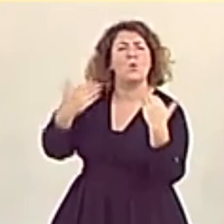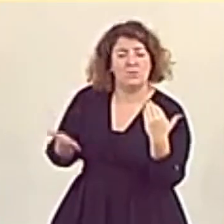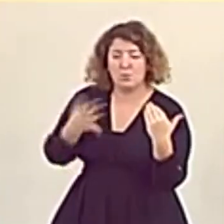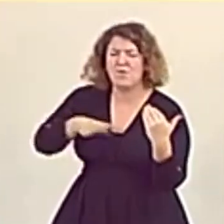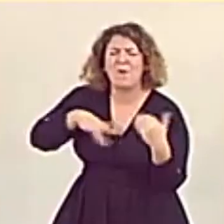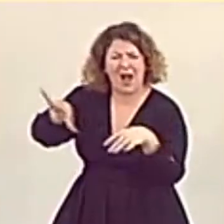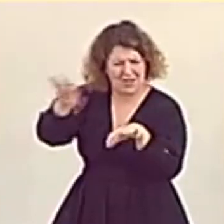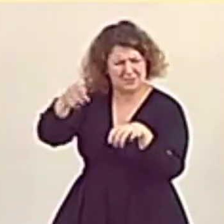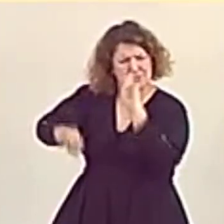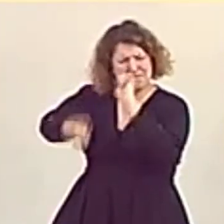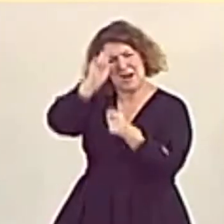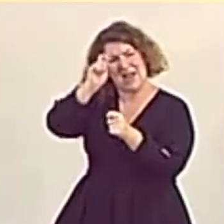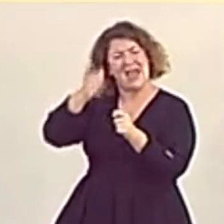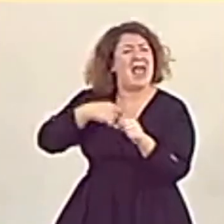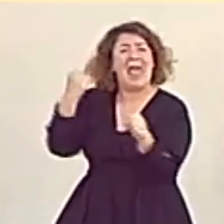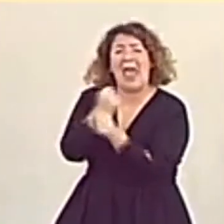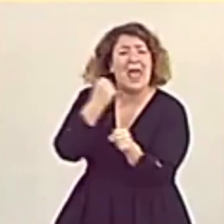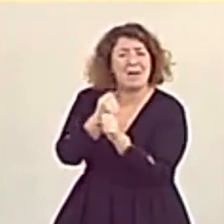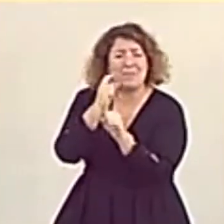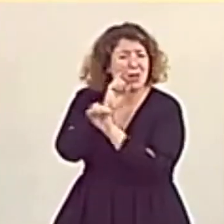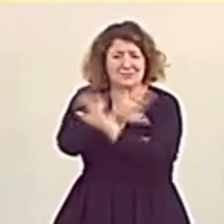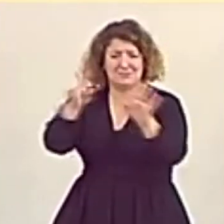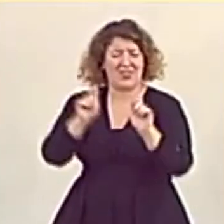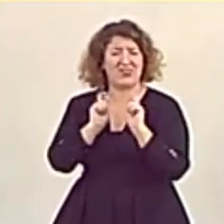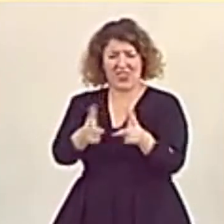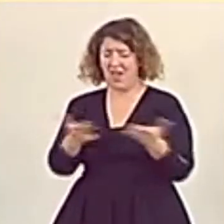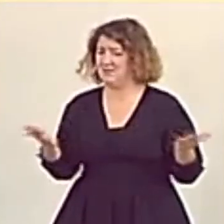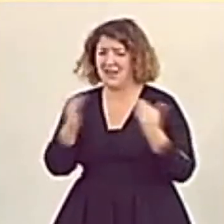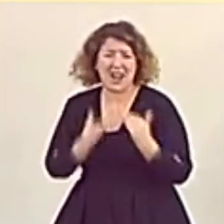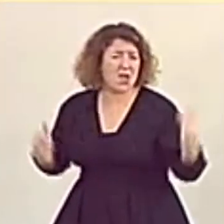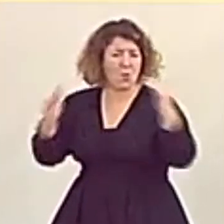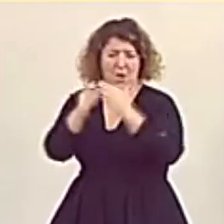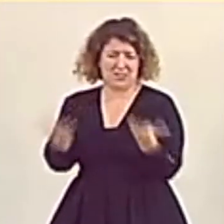Apréndaselo que el empleo, señora Montero, el empleo.